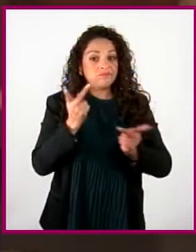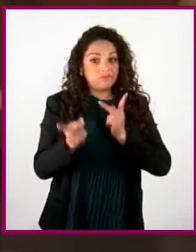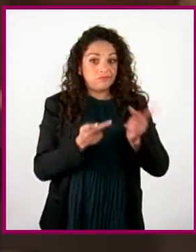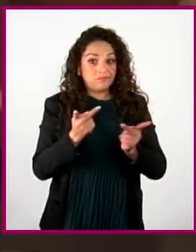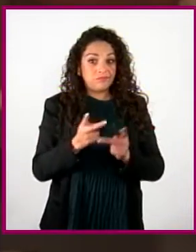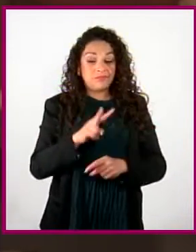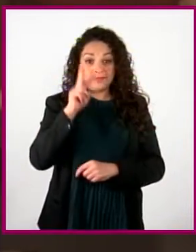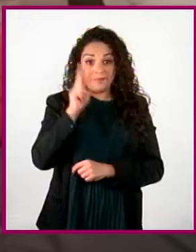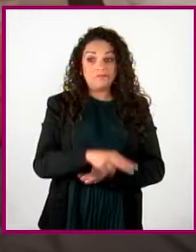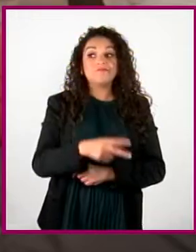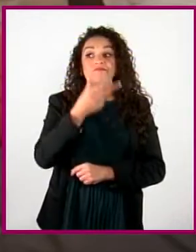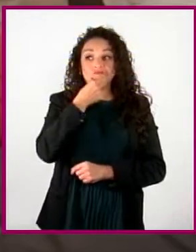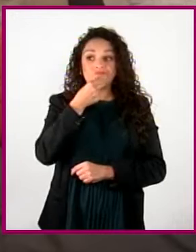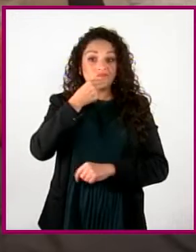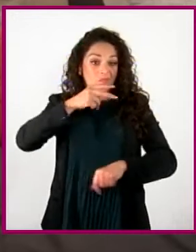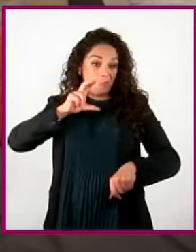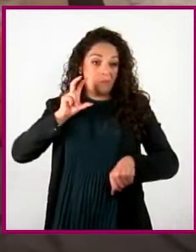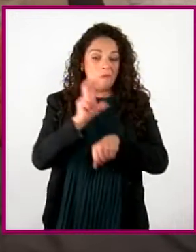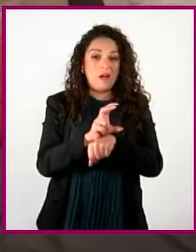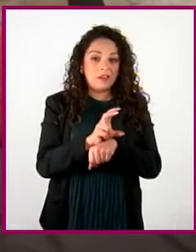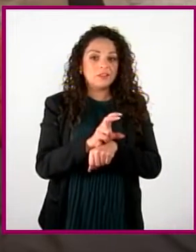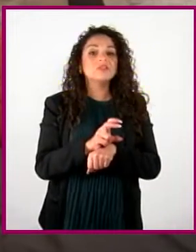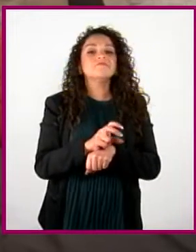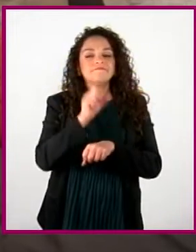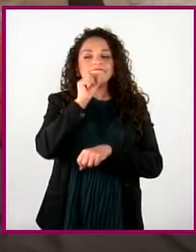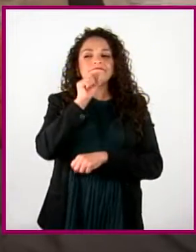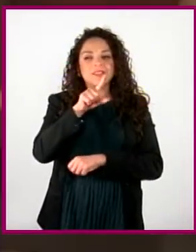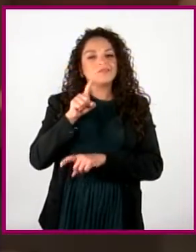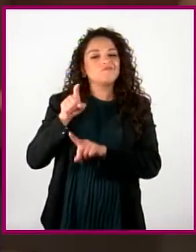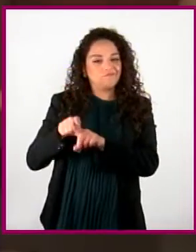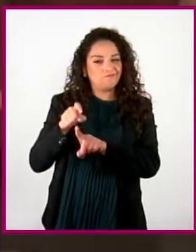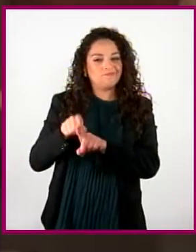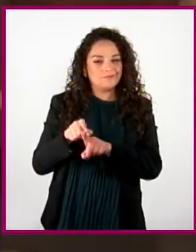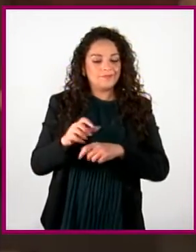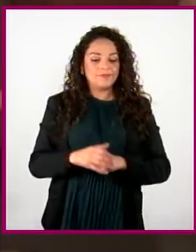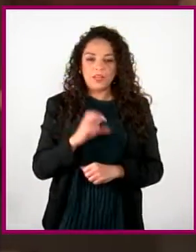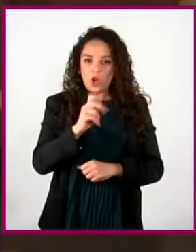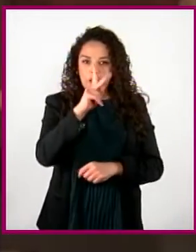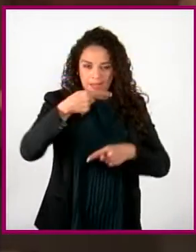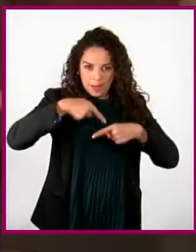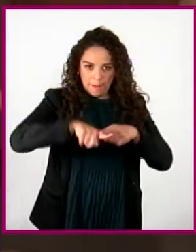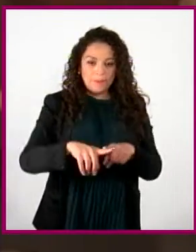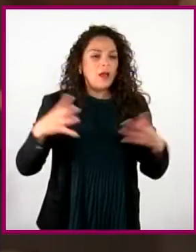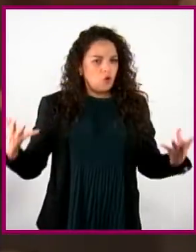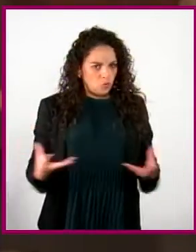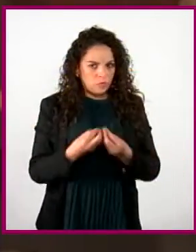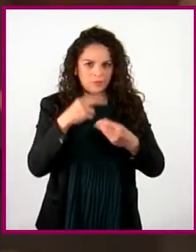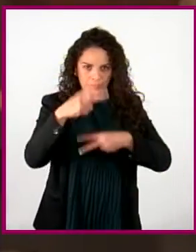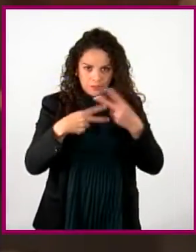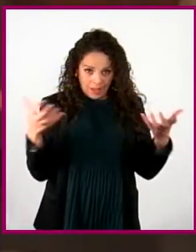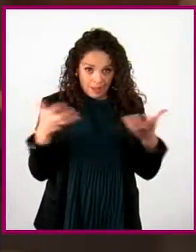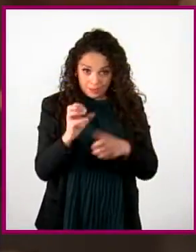alfa criticarían. Seguro. Bueno, empezamos. Va, hagámoslo juntos, amigos.